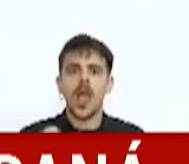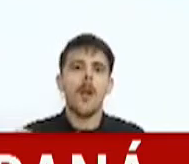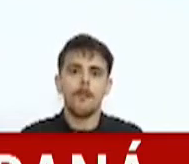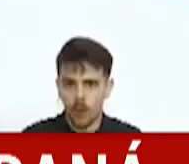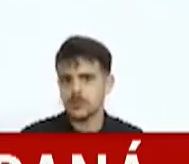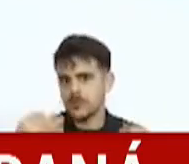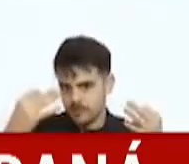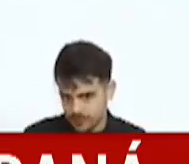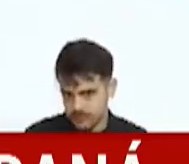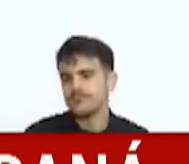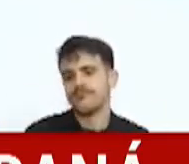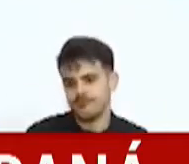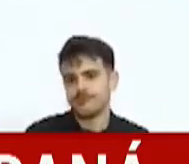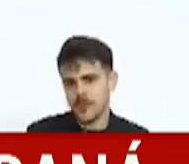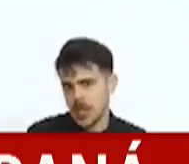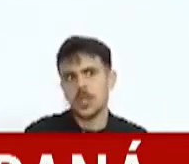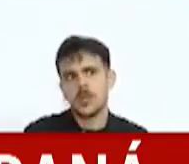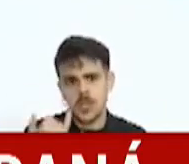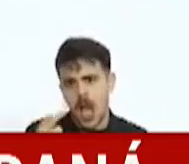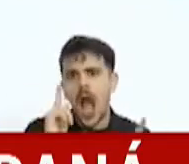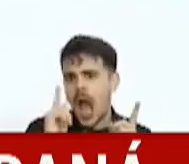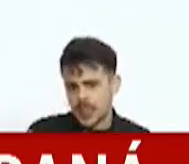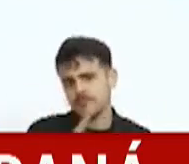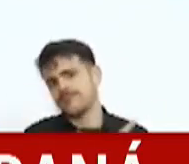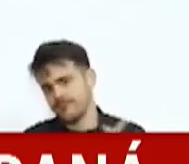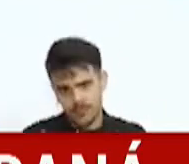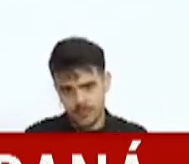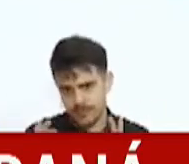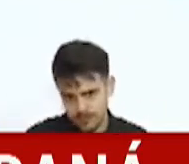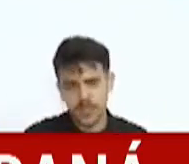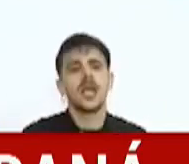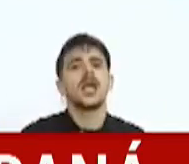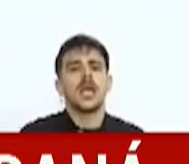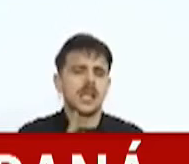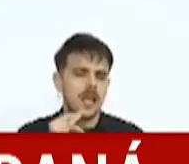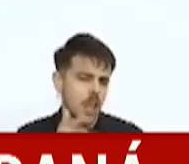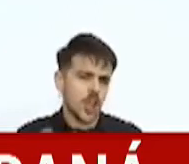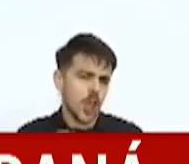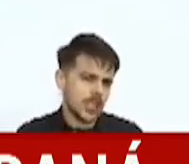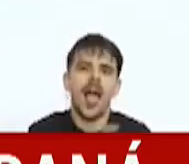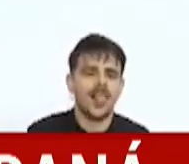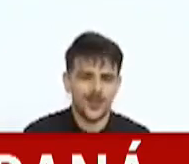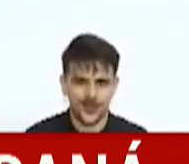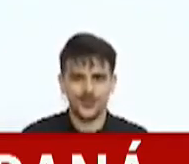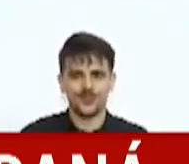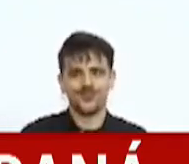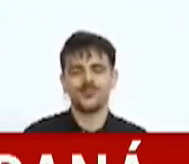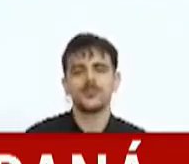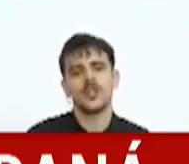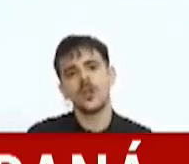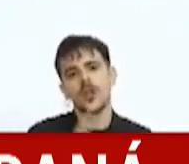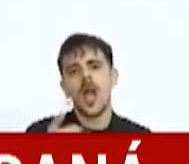supuesto están en atención, todos leves, sin mayor dificultad y 2 casos negativos. Para la